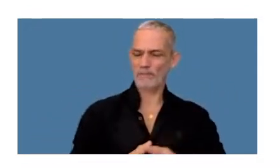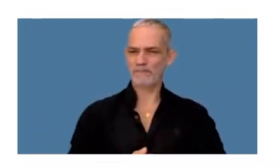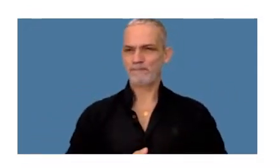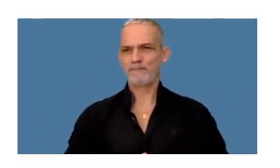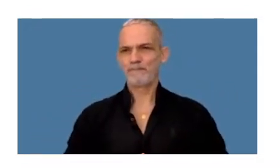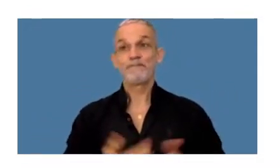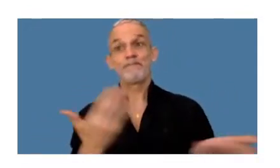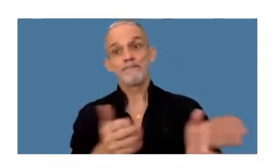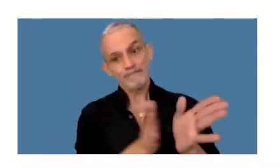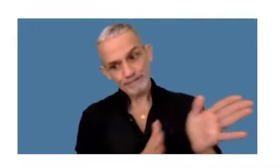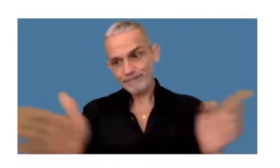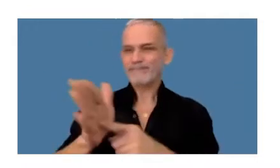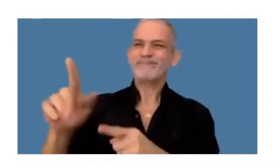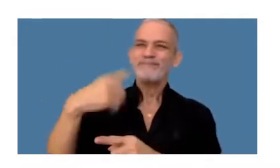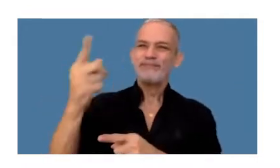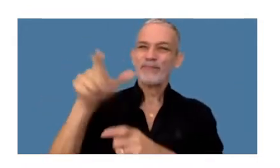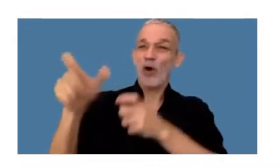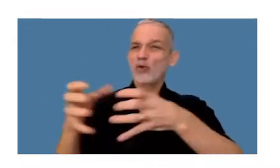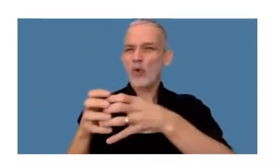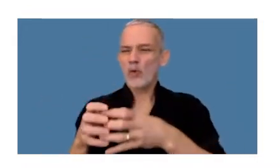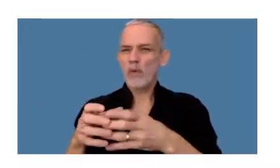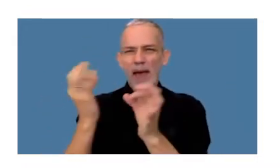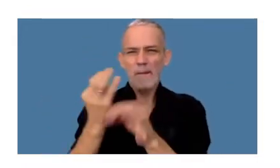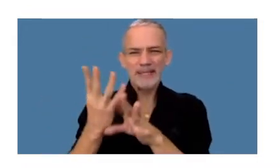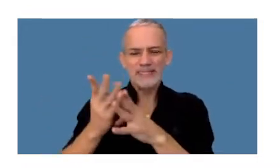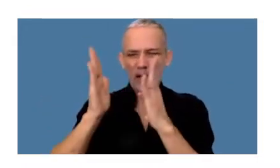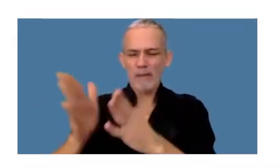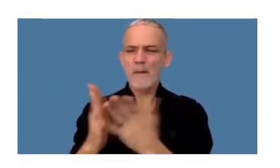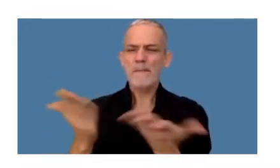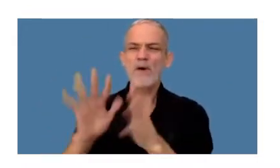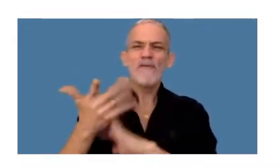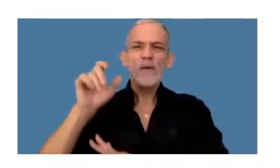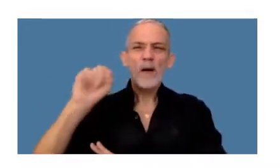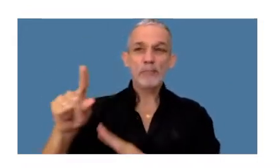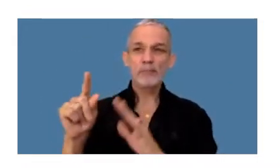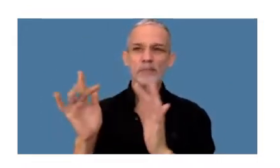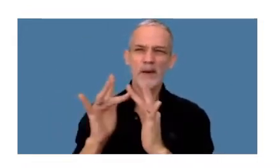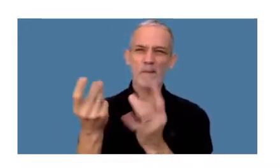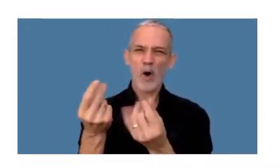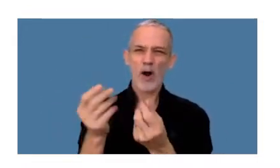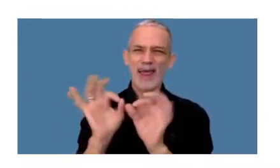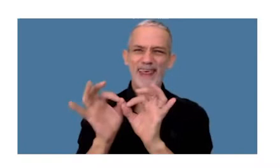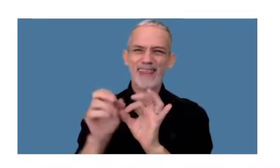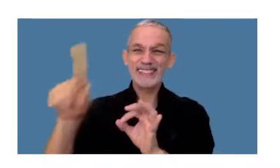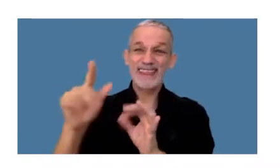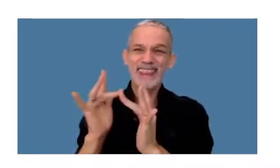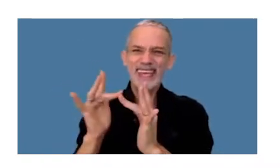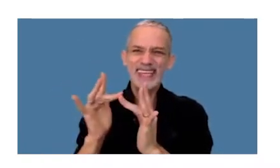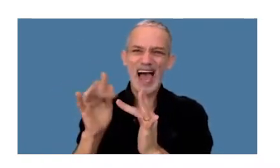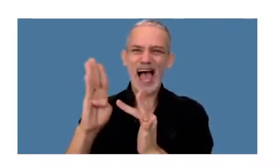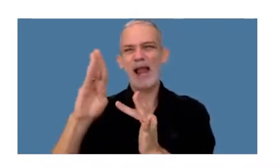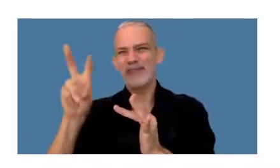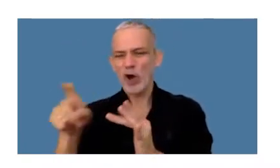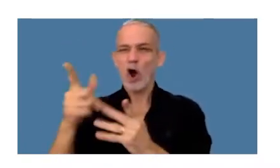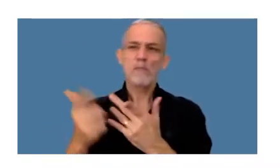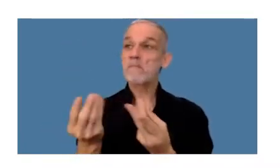en cambio otros tributaristas sostienen que dadas las características de las monedas digitales estas son